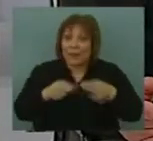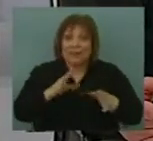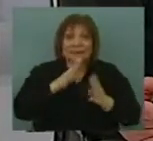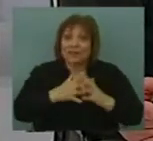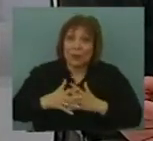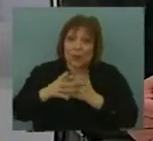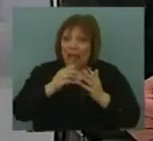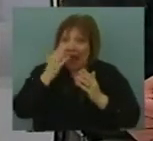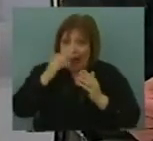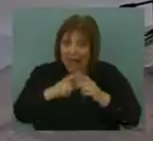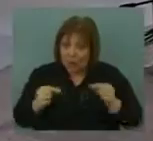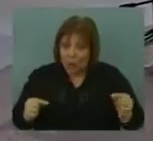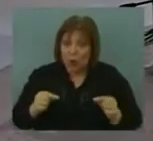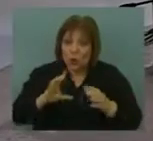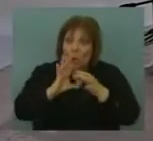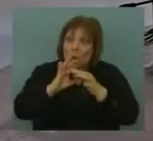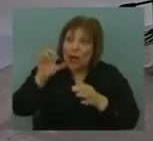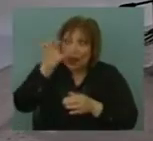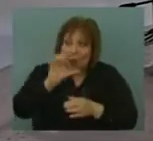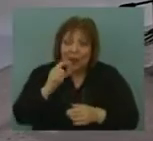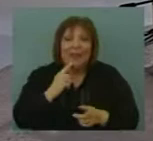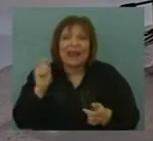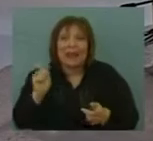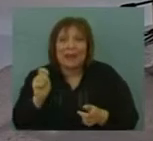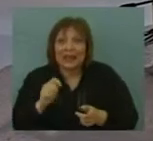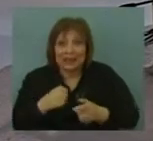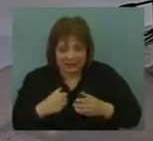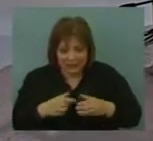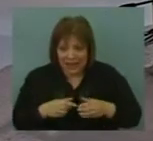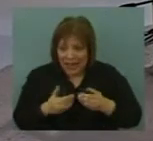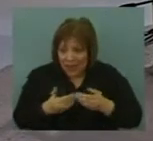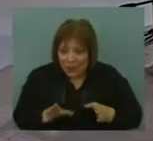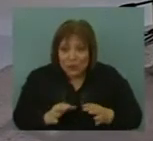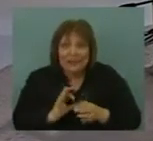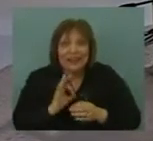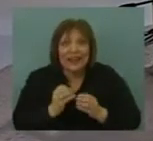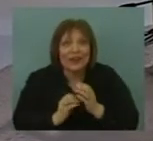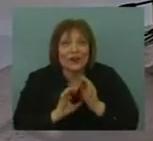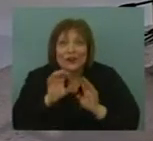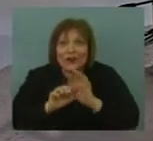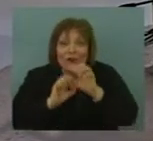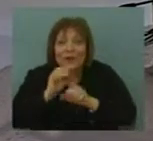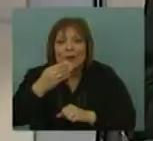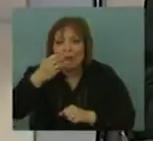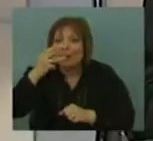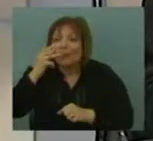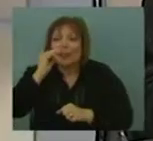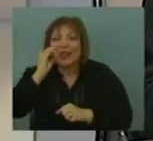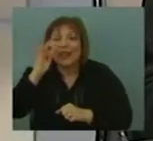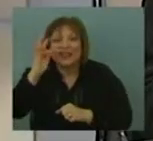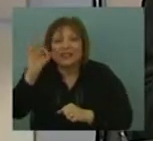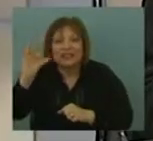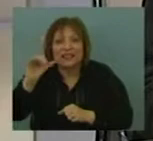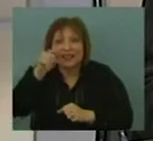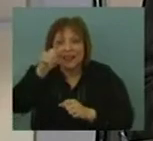Unidos, Japón, la Unión Europea, la emergencia de los emergentes, valga la redundancia, los BRICS, esa fue la columna